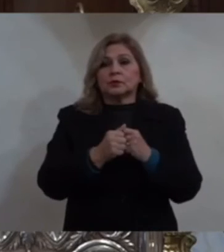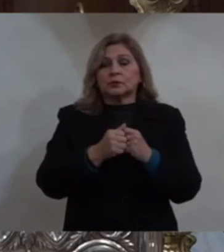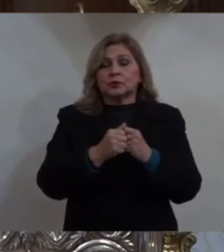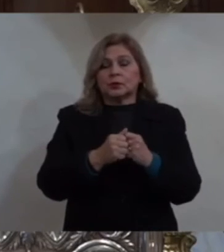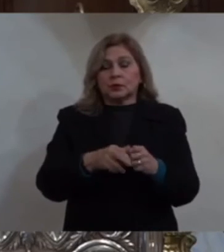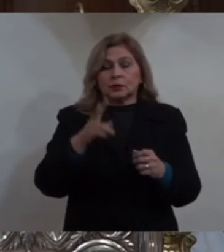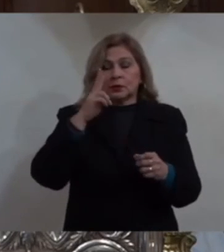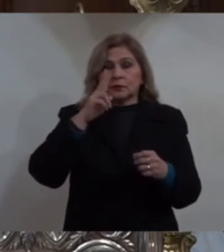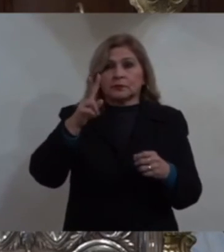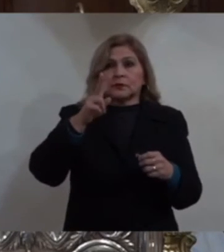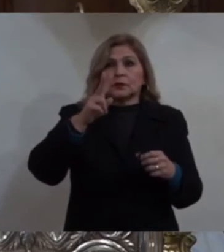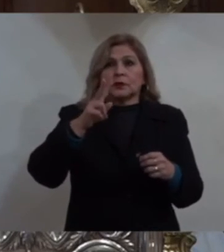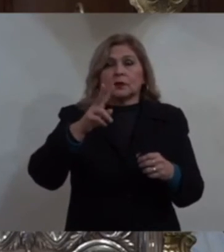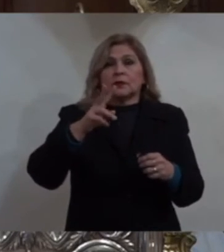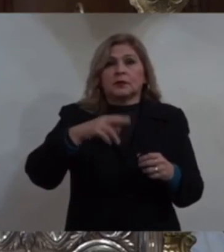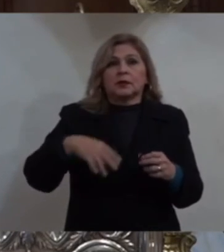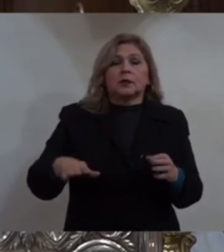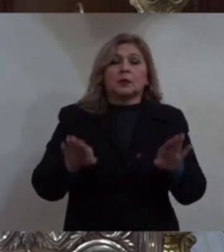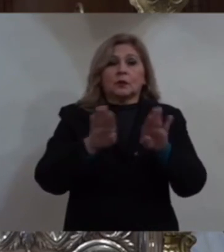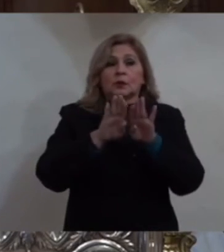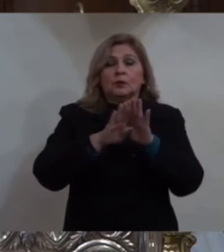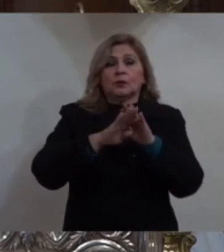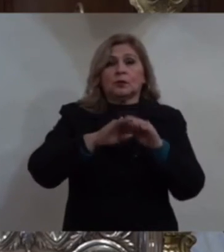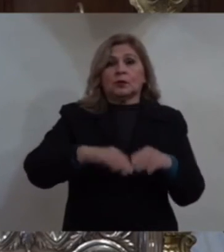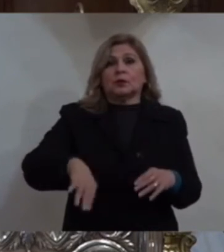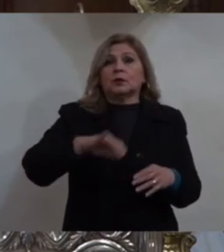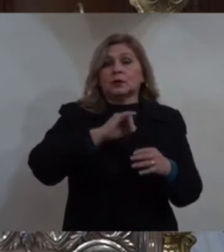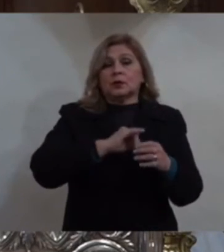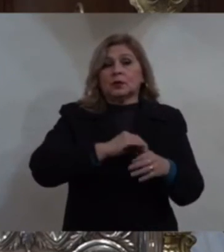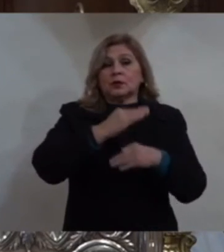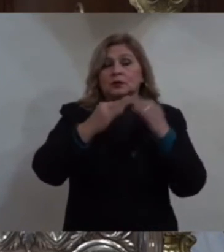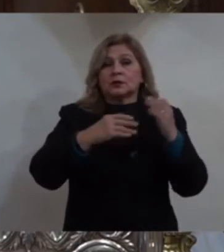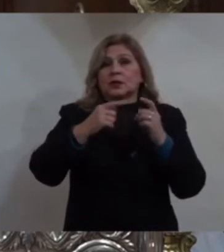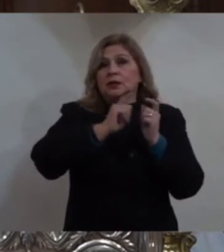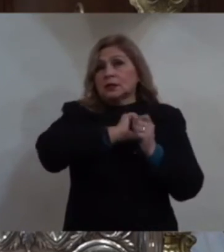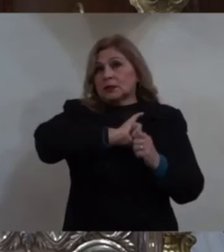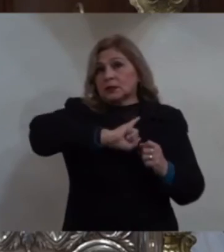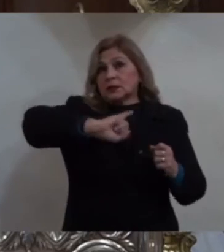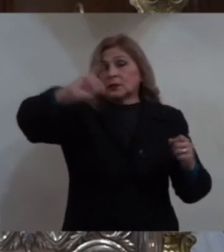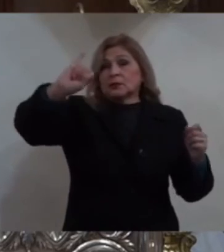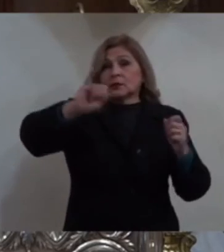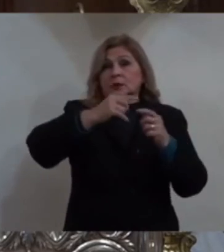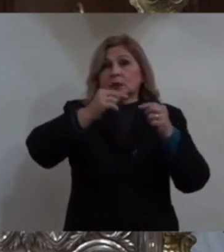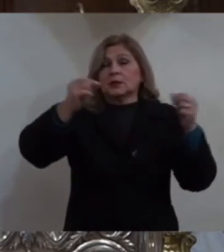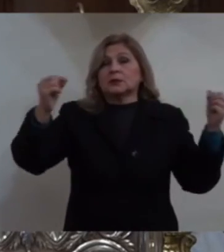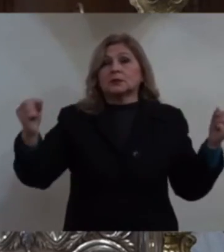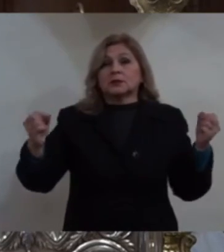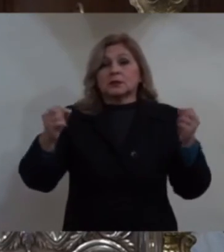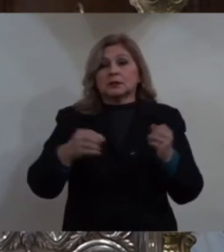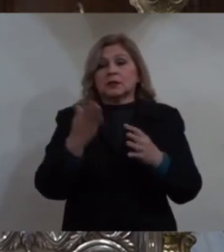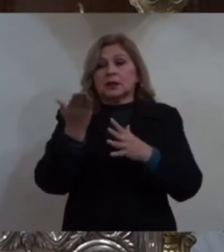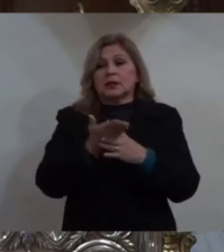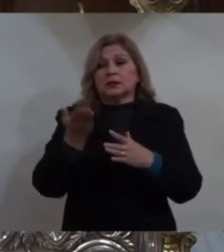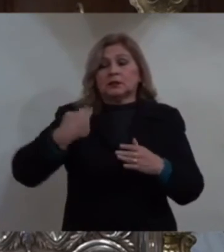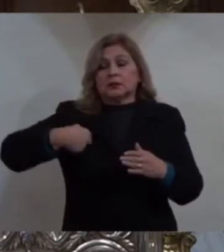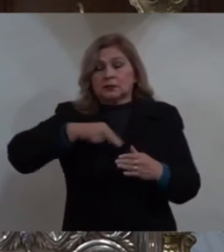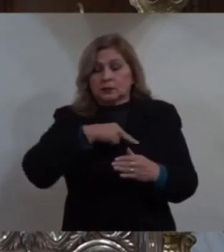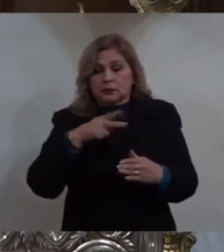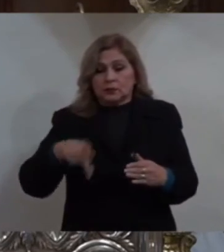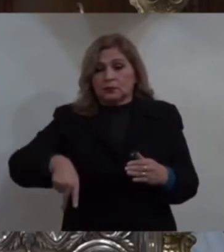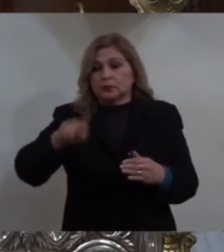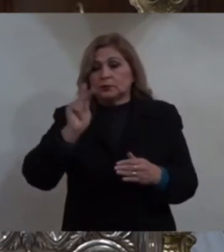implica, infinita entre Él y nosotros. Pero lo que Él recibe de regalo